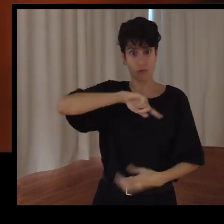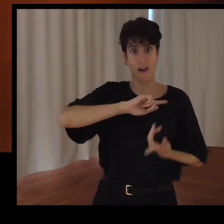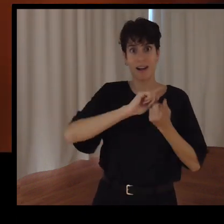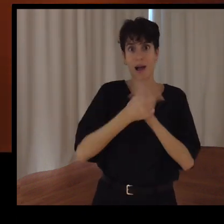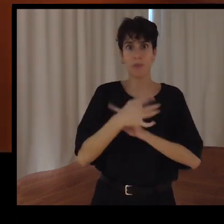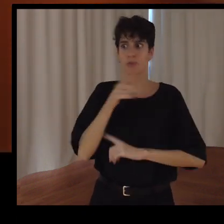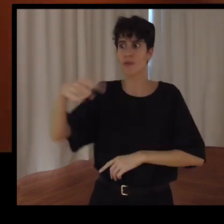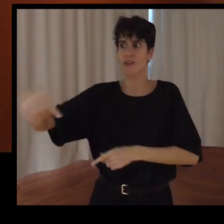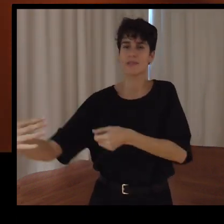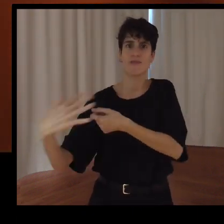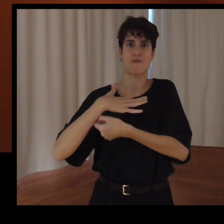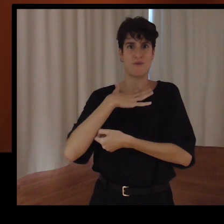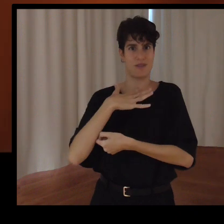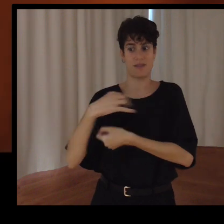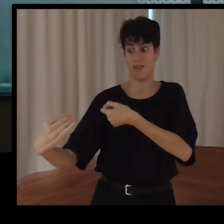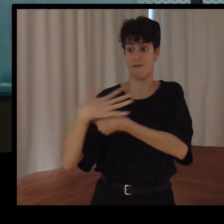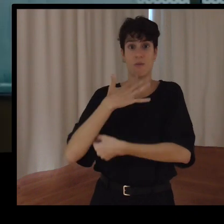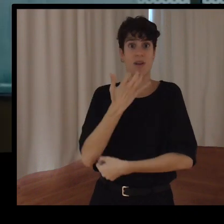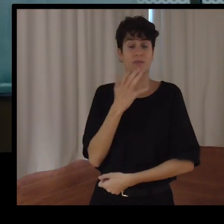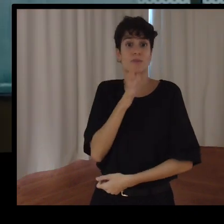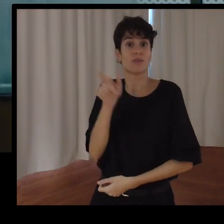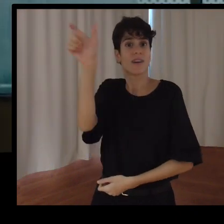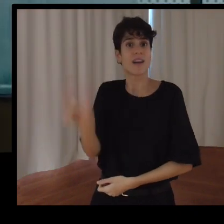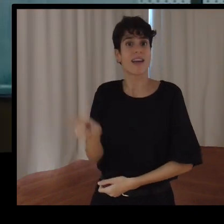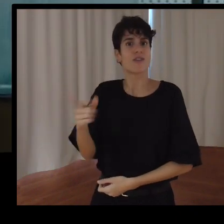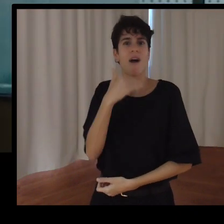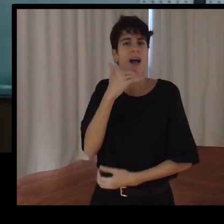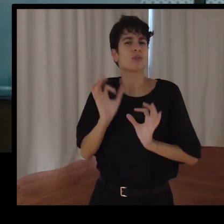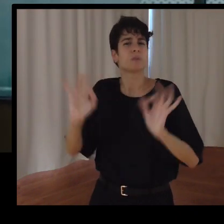eso solo lo puede hacer alguien que tenga algo dentro. Y ellos lo tienen.